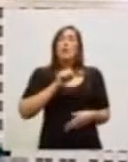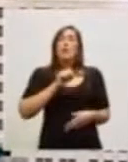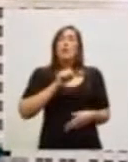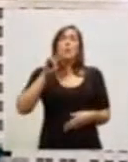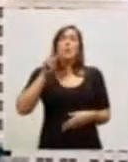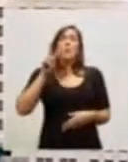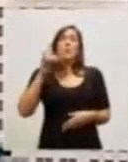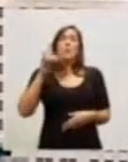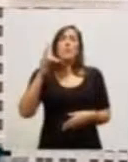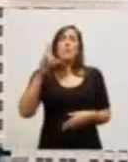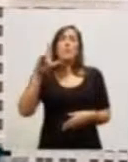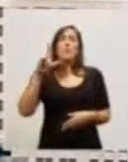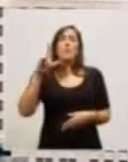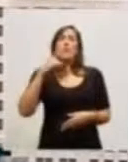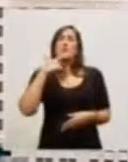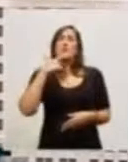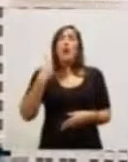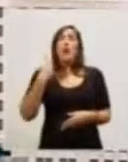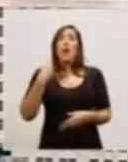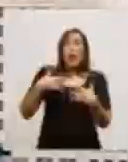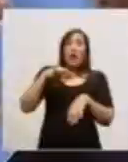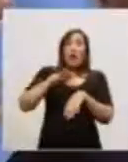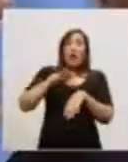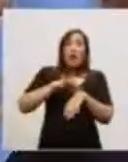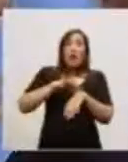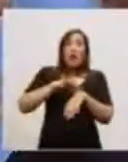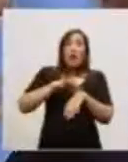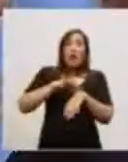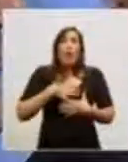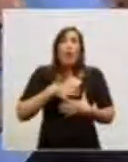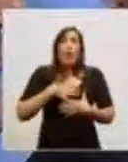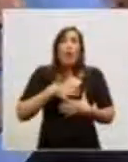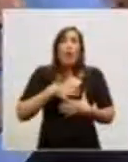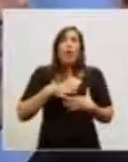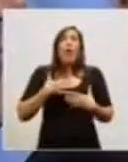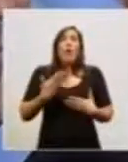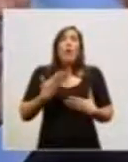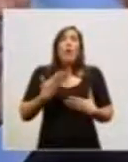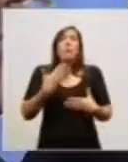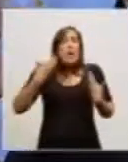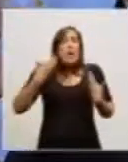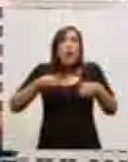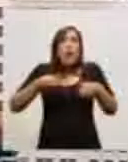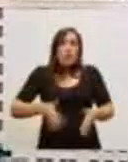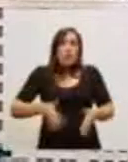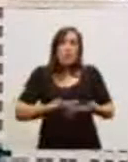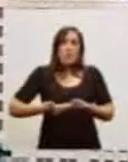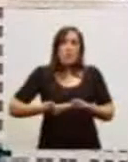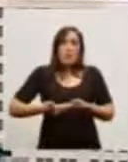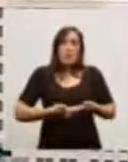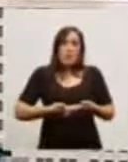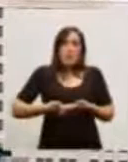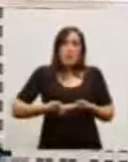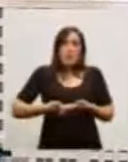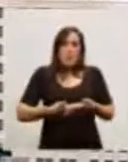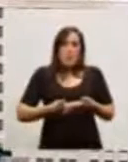probable es que pierdan el bebé porque el movimiento de la tos aborta naturalmente la criatura. Objetivo,